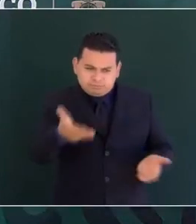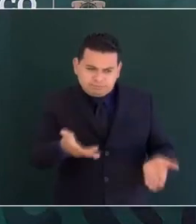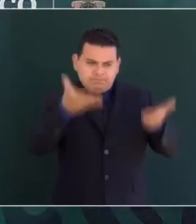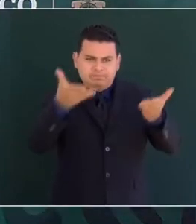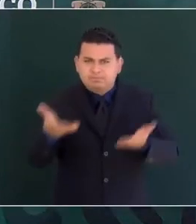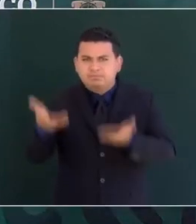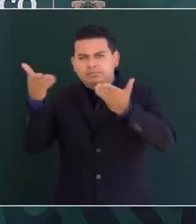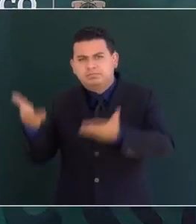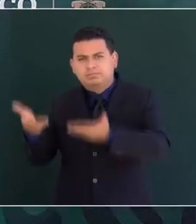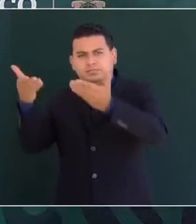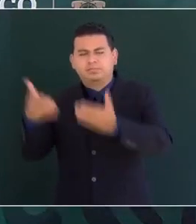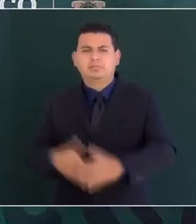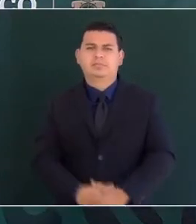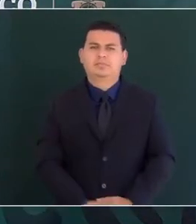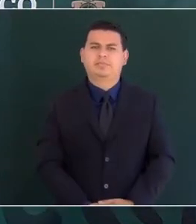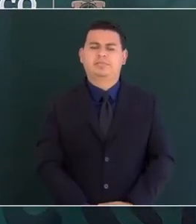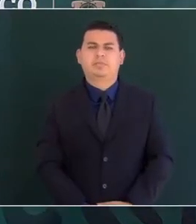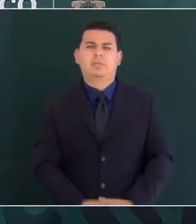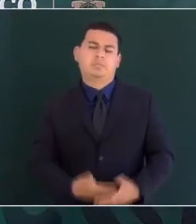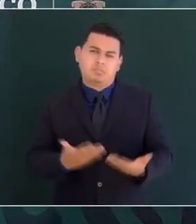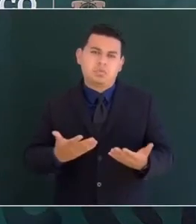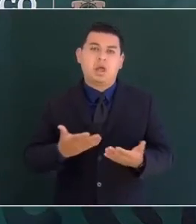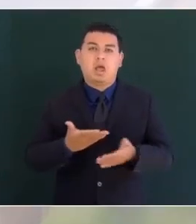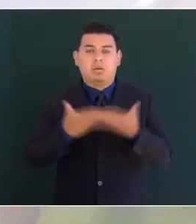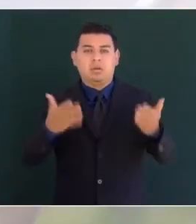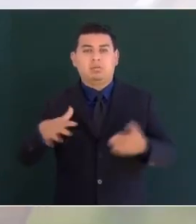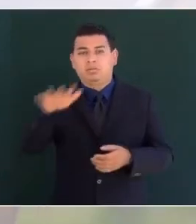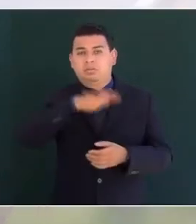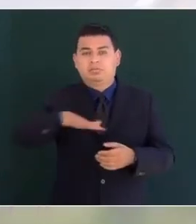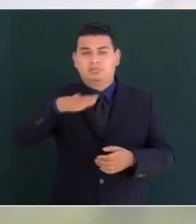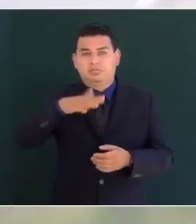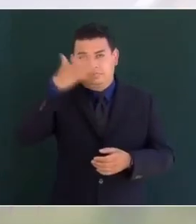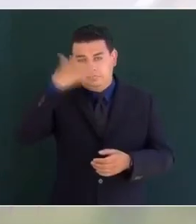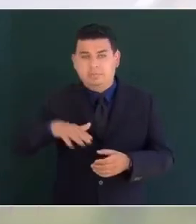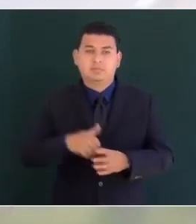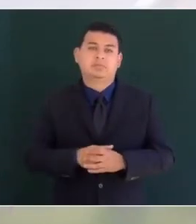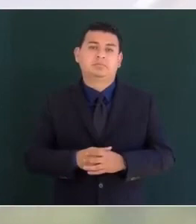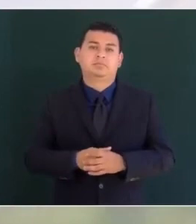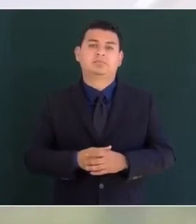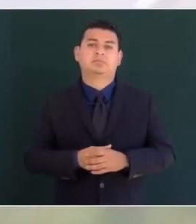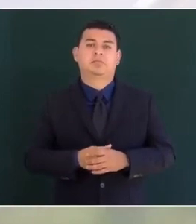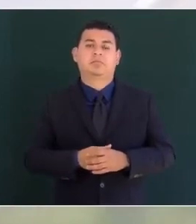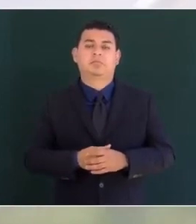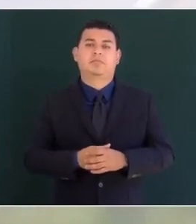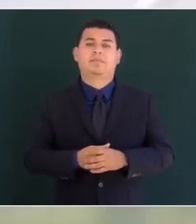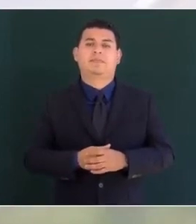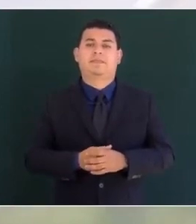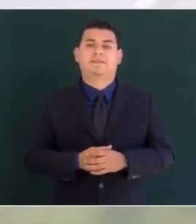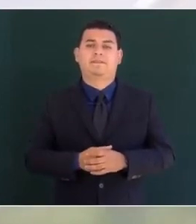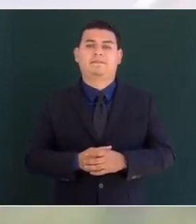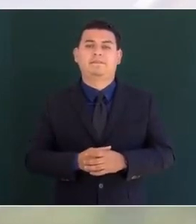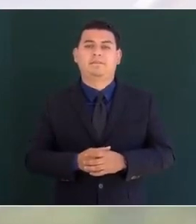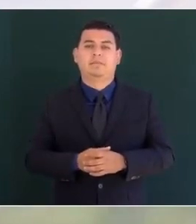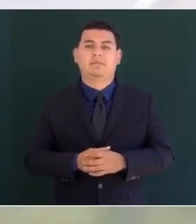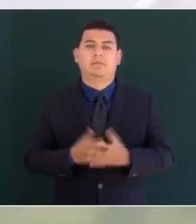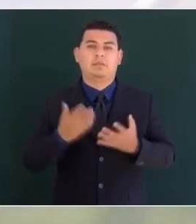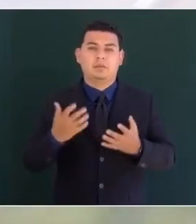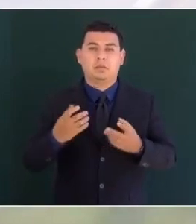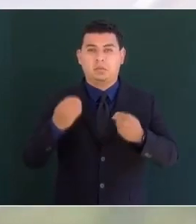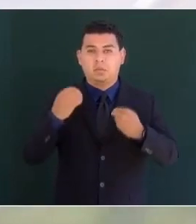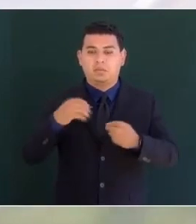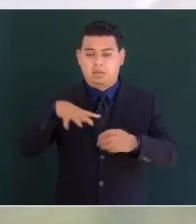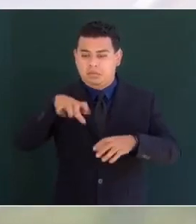todos sabemos en los últimos tiempos muchas de las